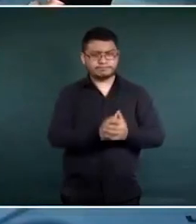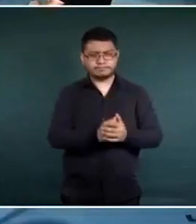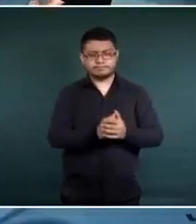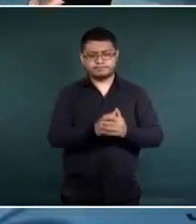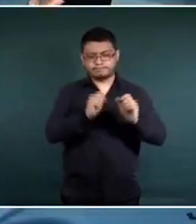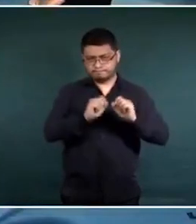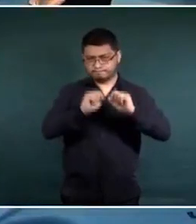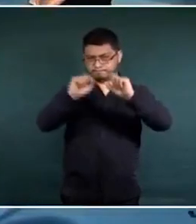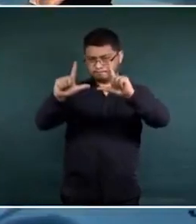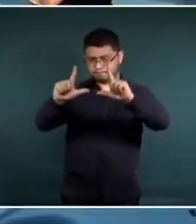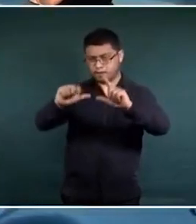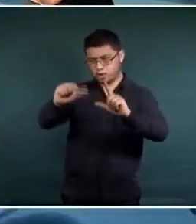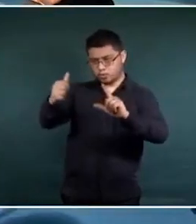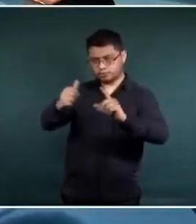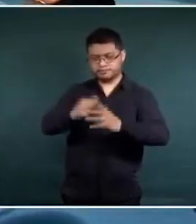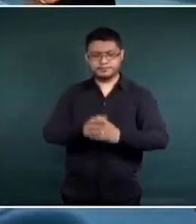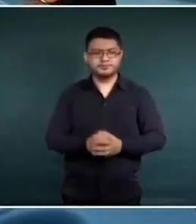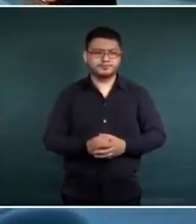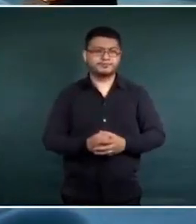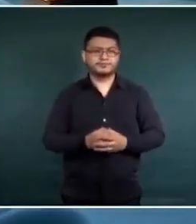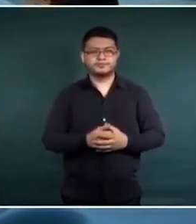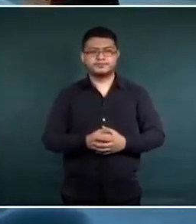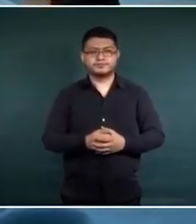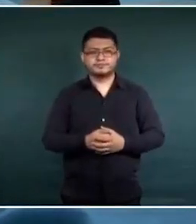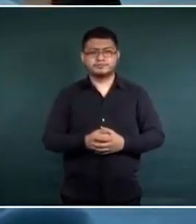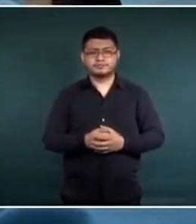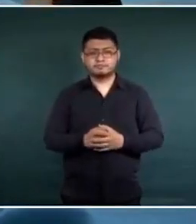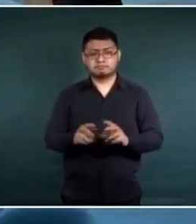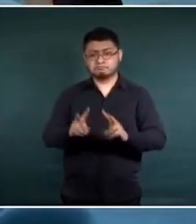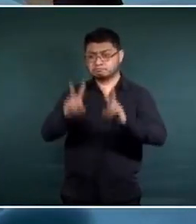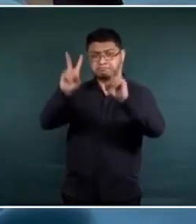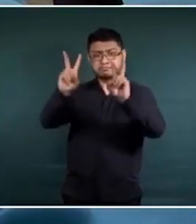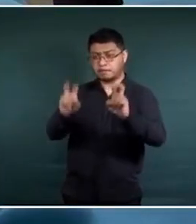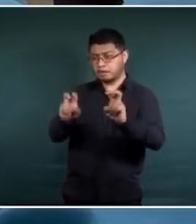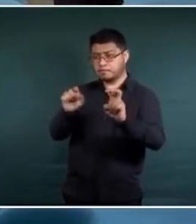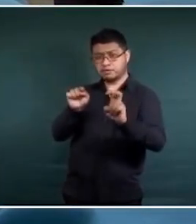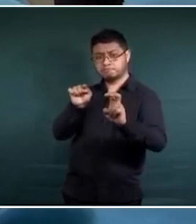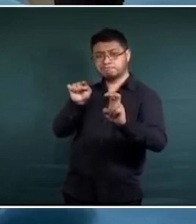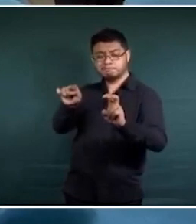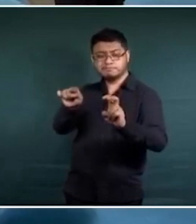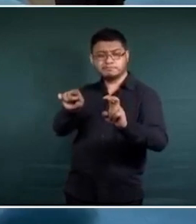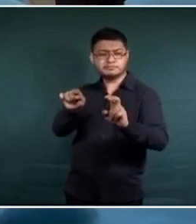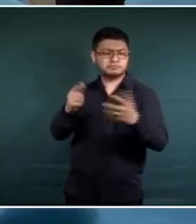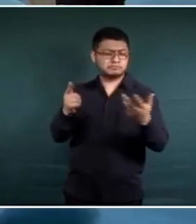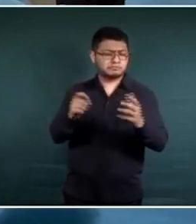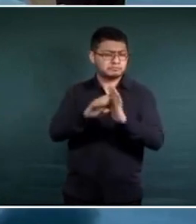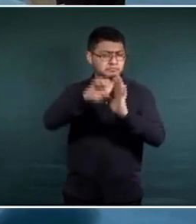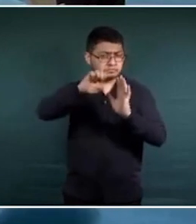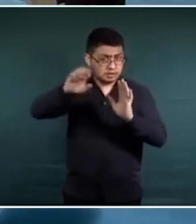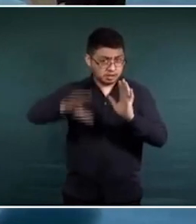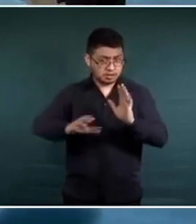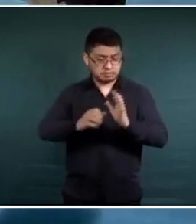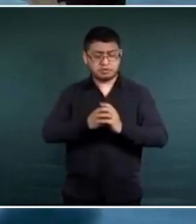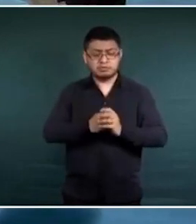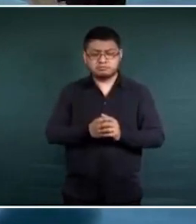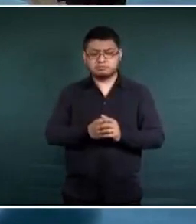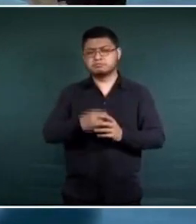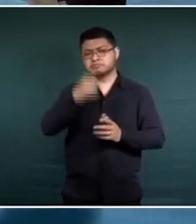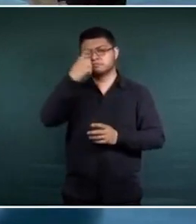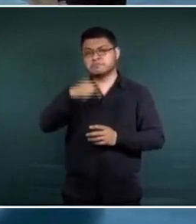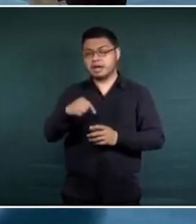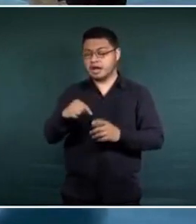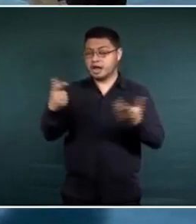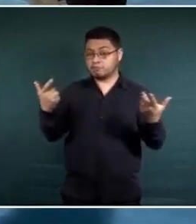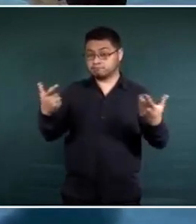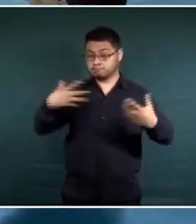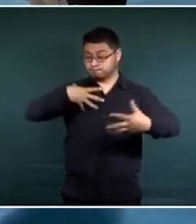En cuanto a la aplicación de las acciones para reducir